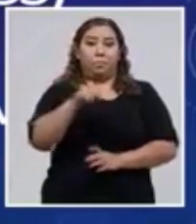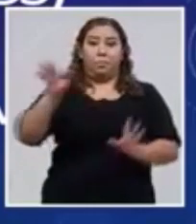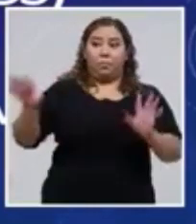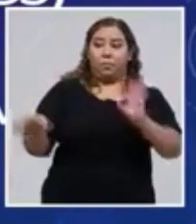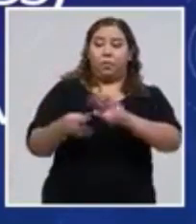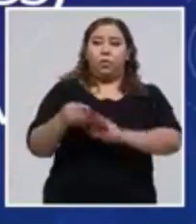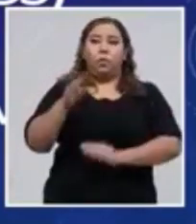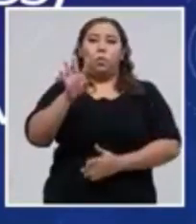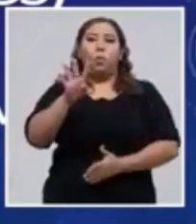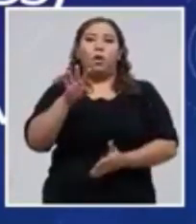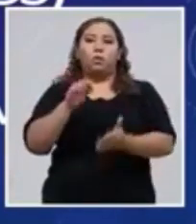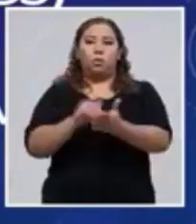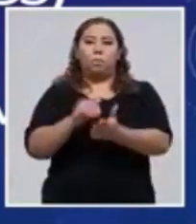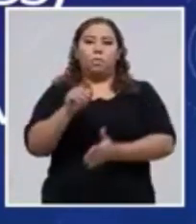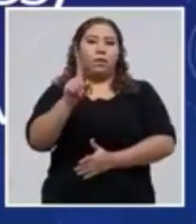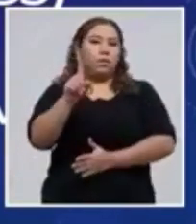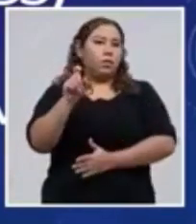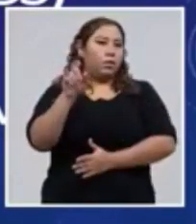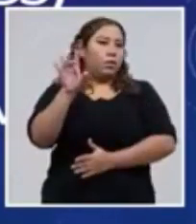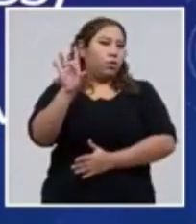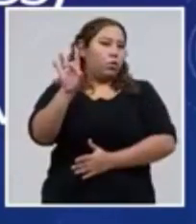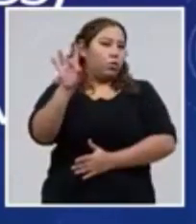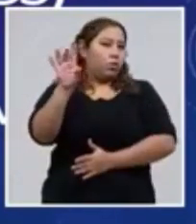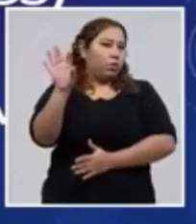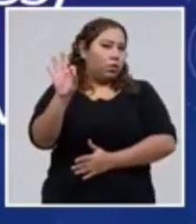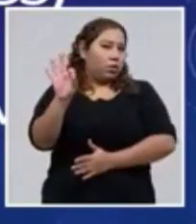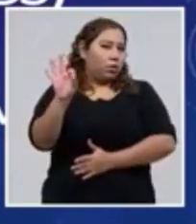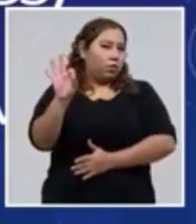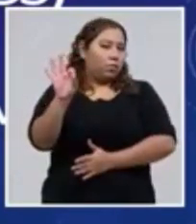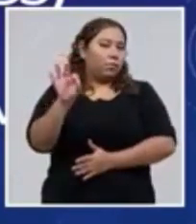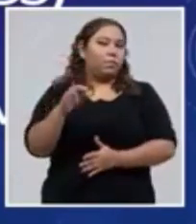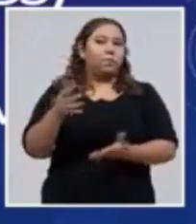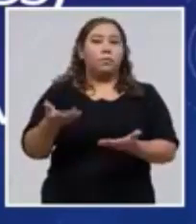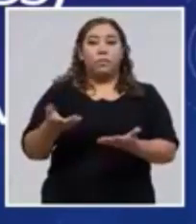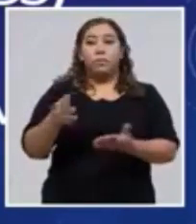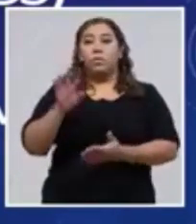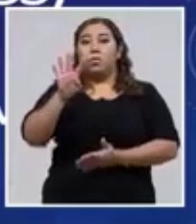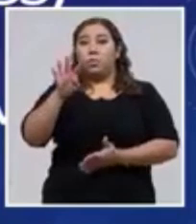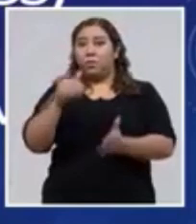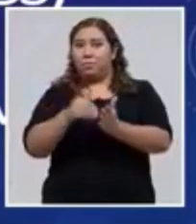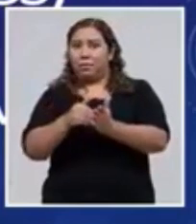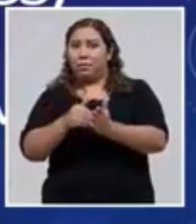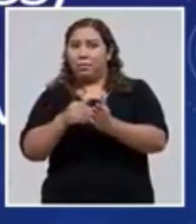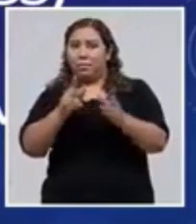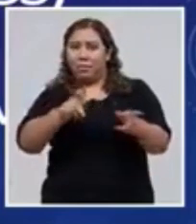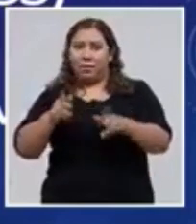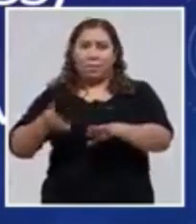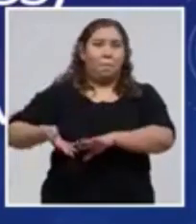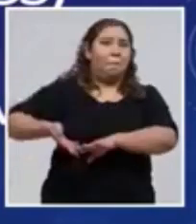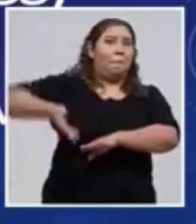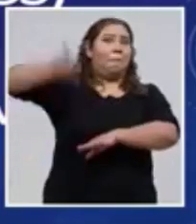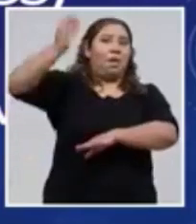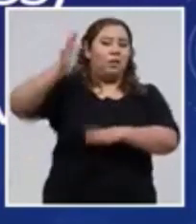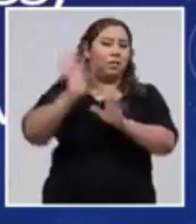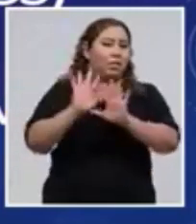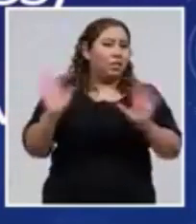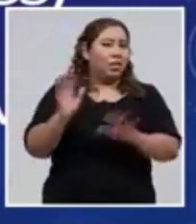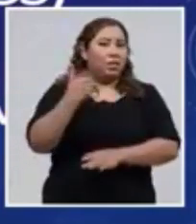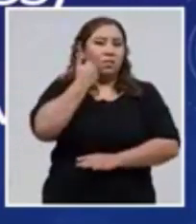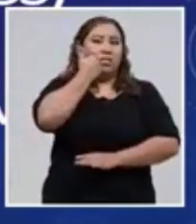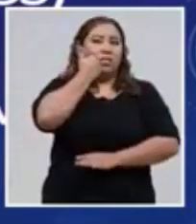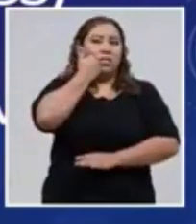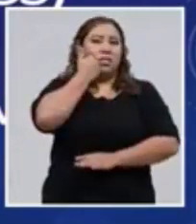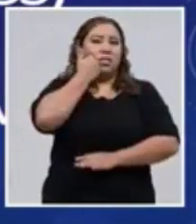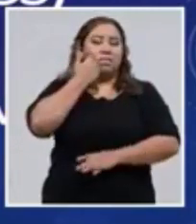,189 casos. Más de 4,000 personas se han contagiado de esta enfermedad hasta el día de